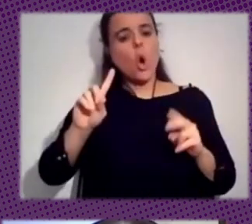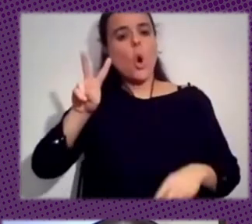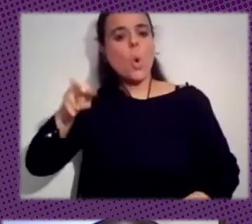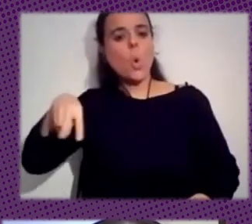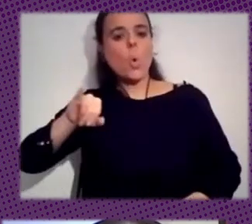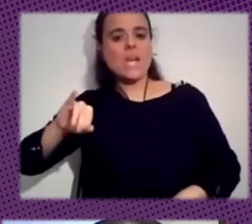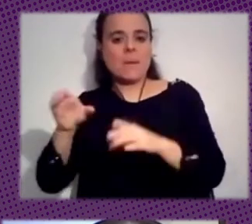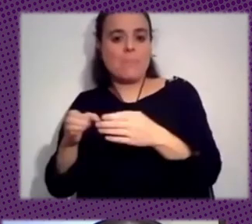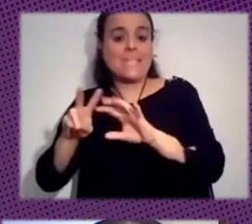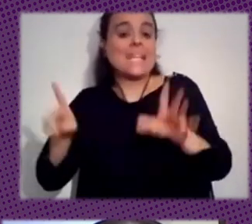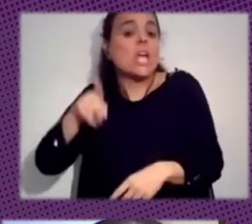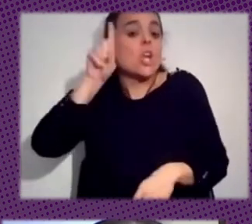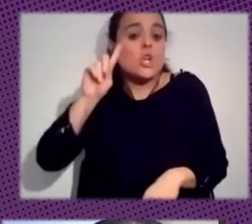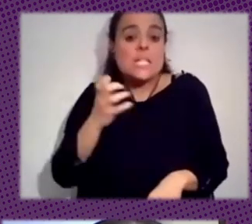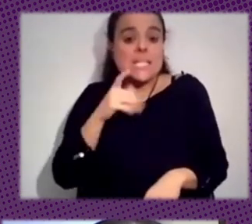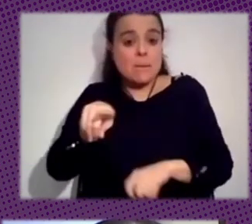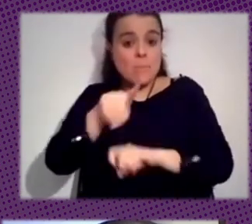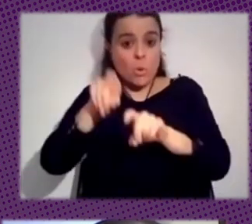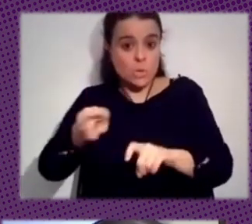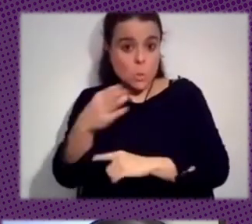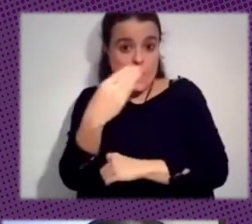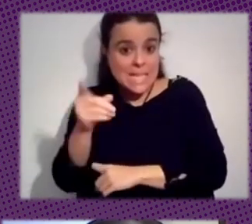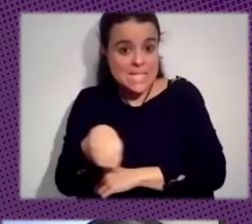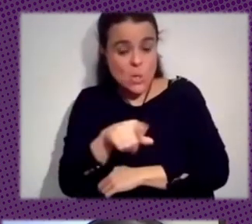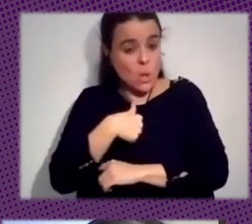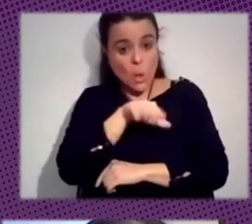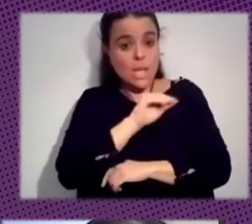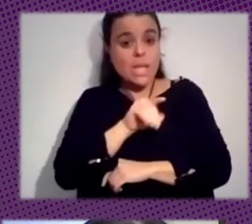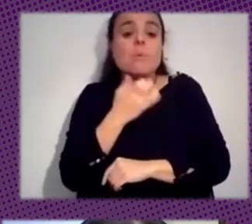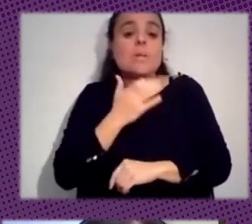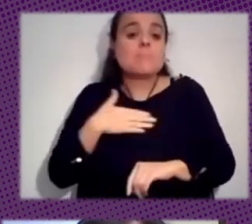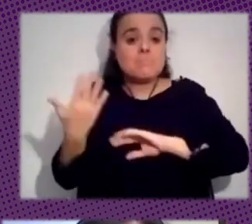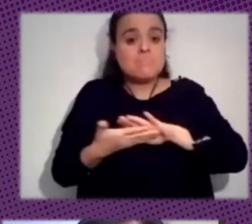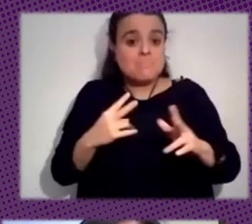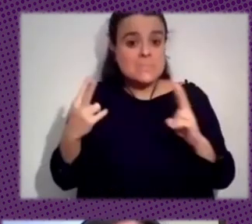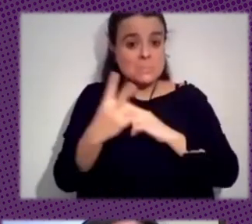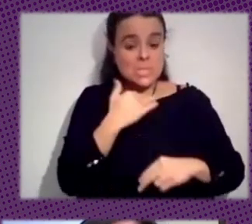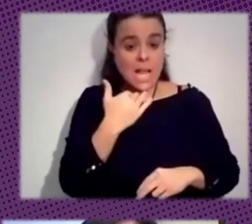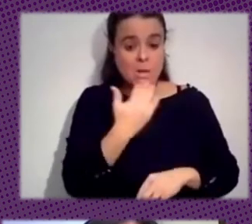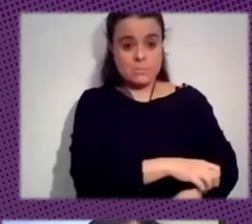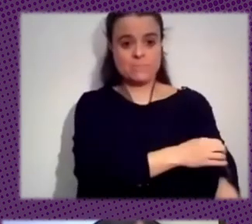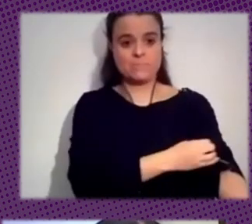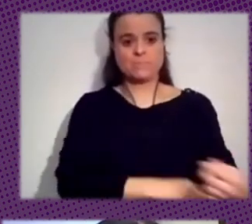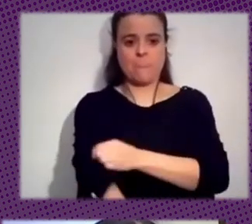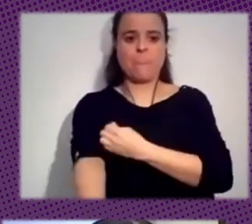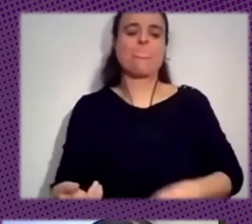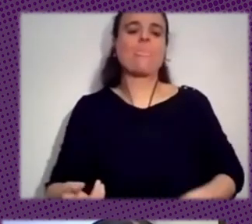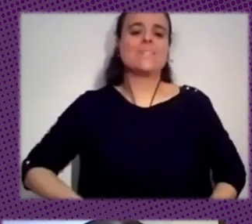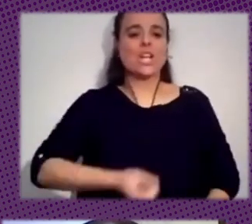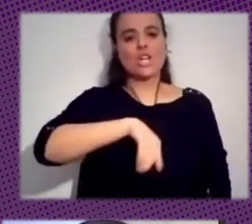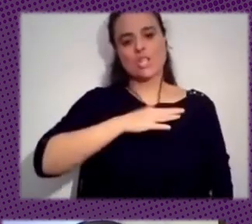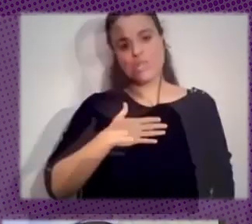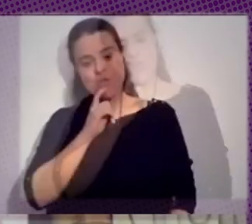de 7? bueno no sé si entienden la pregunta pero vaya si quieres si quieres comentar algo Beatriz sobre esto bueno nosotros en la fundación Vía